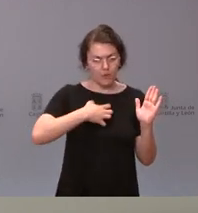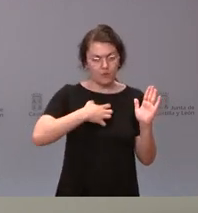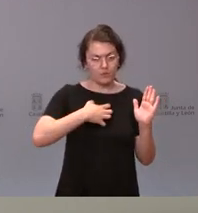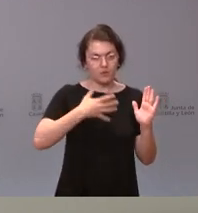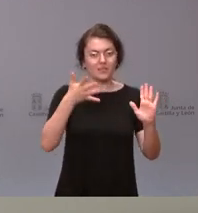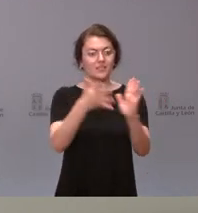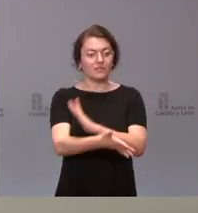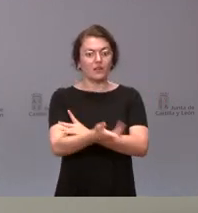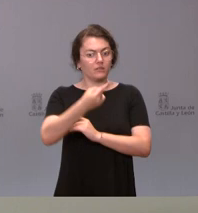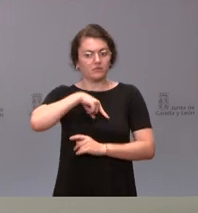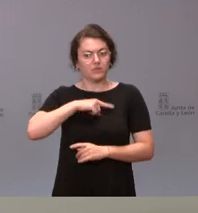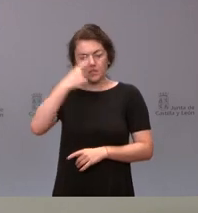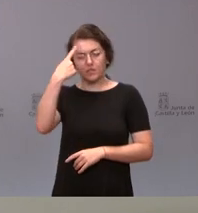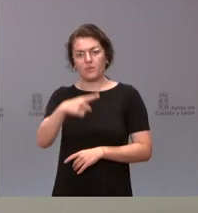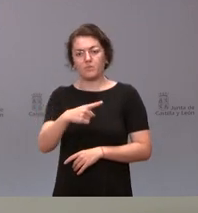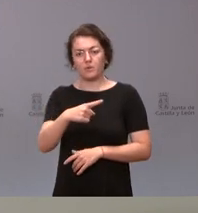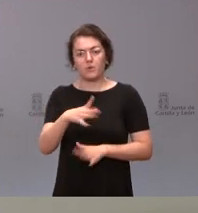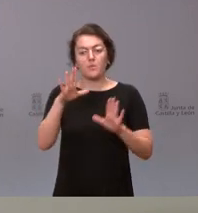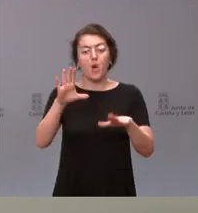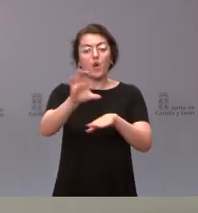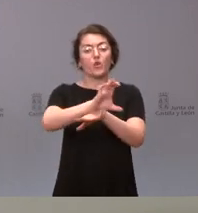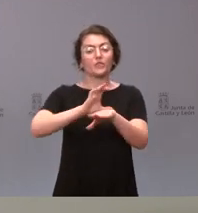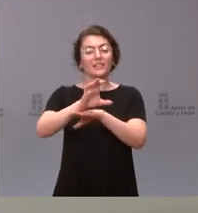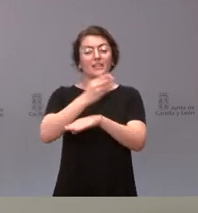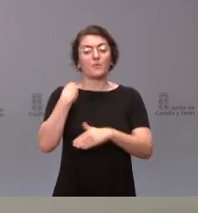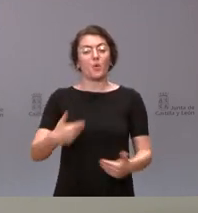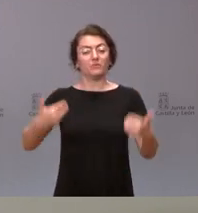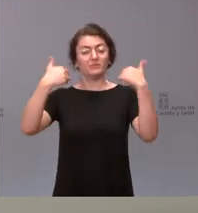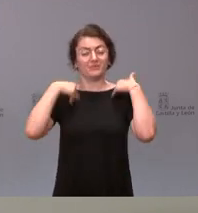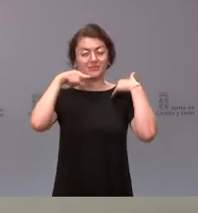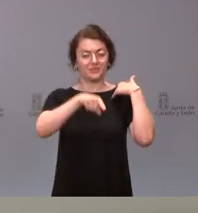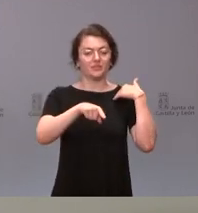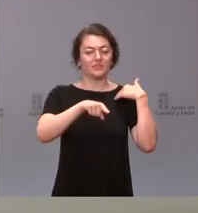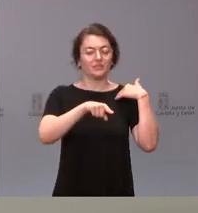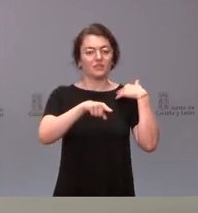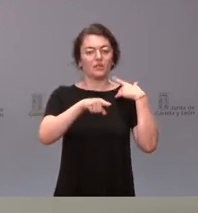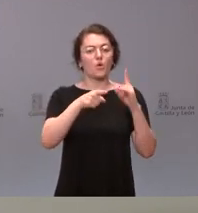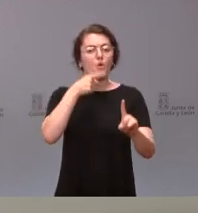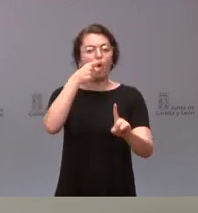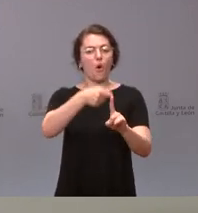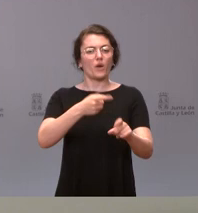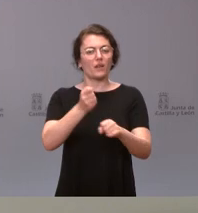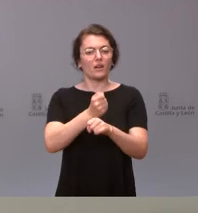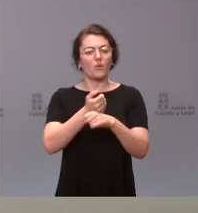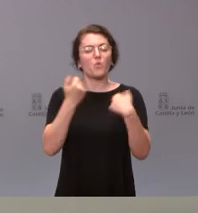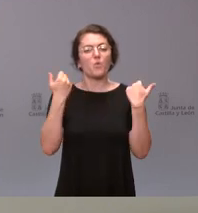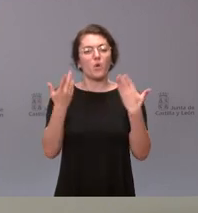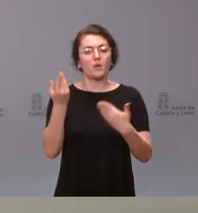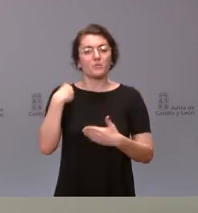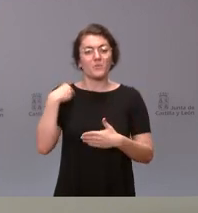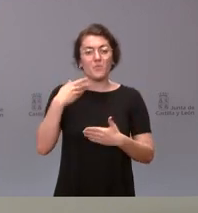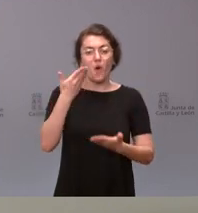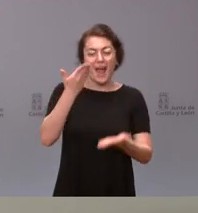pues, lógicamente, esto lo sabemos. ¿Que las consejerías competentes tienen la labor fundamental de hacer la evaluación de esas políticas